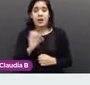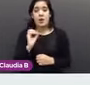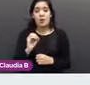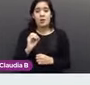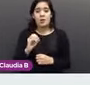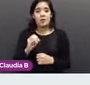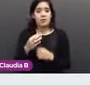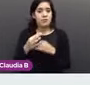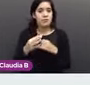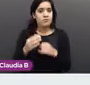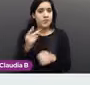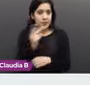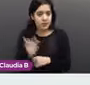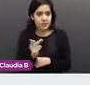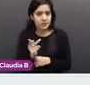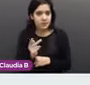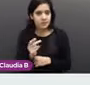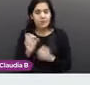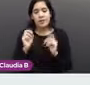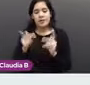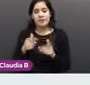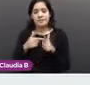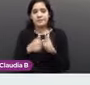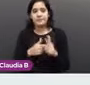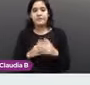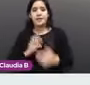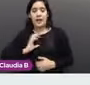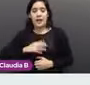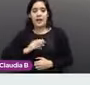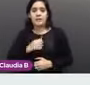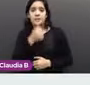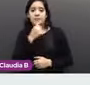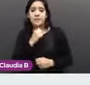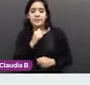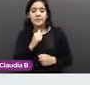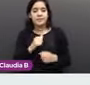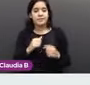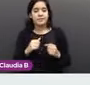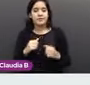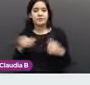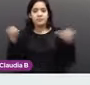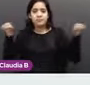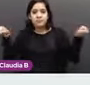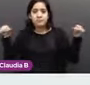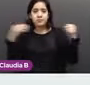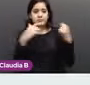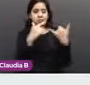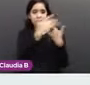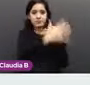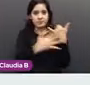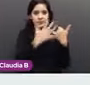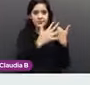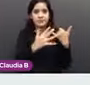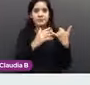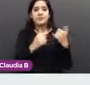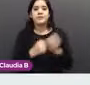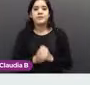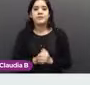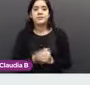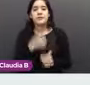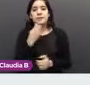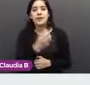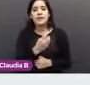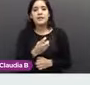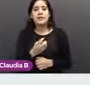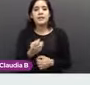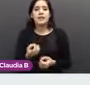Bueno, el cáncer cervicouterino, este va a constituir la segunda causa de muerte por neoplasias en mujeres mayores de 25